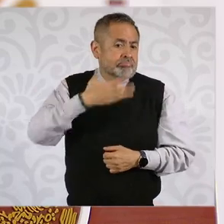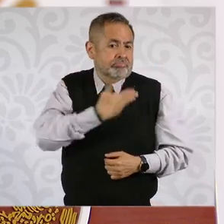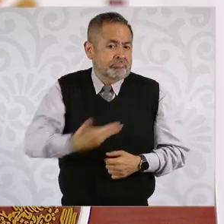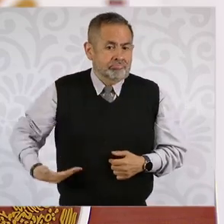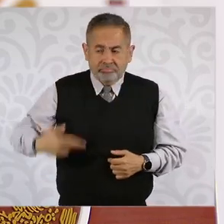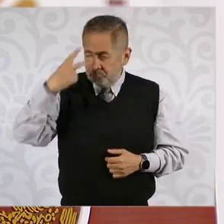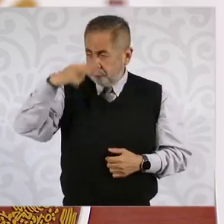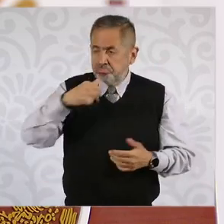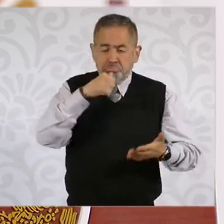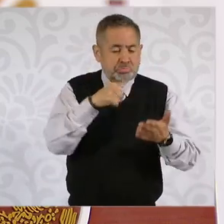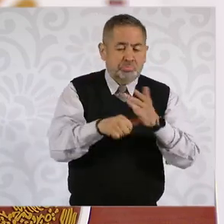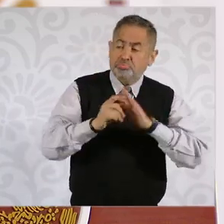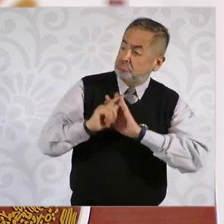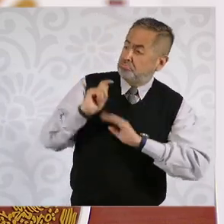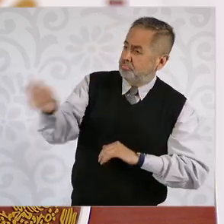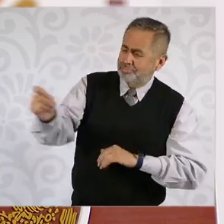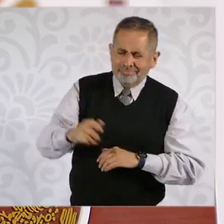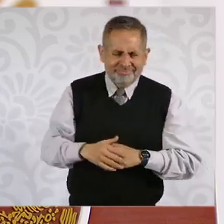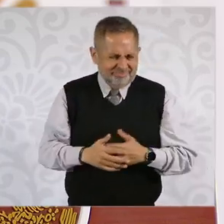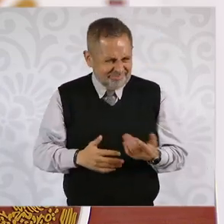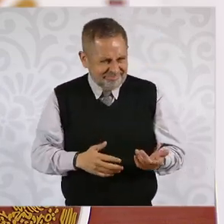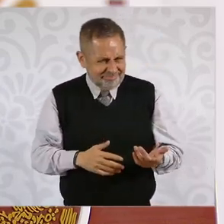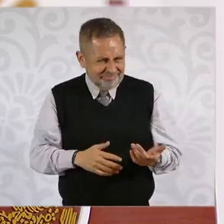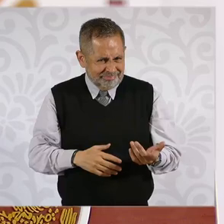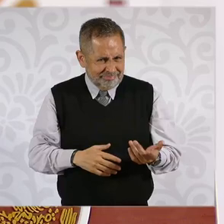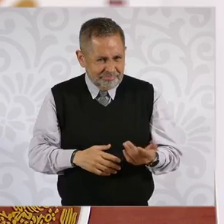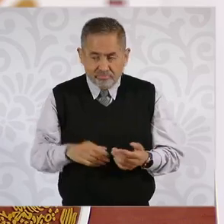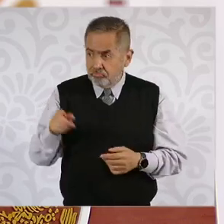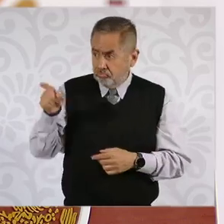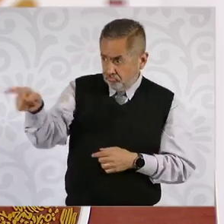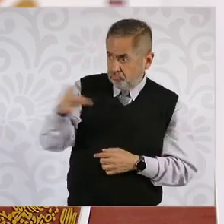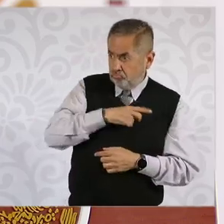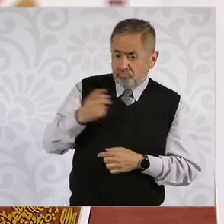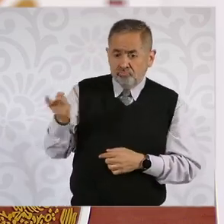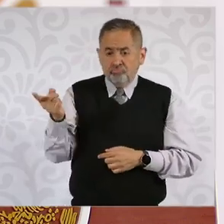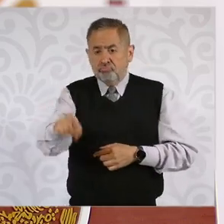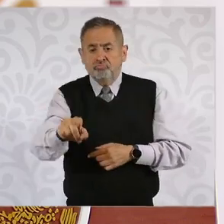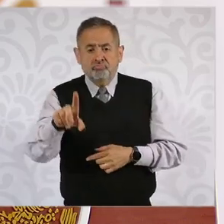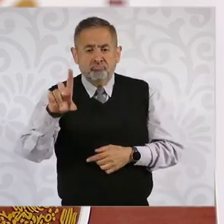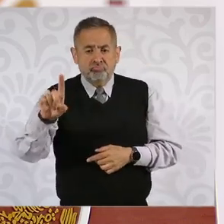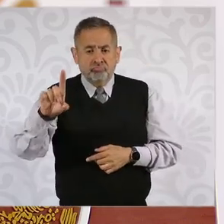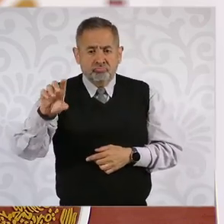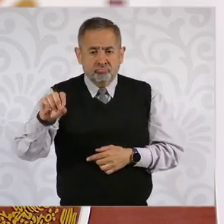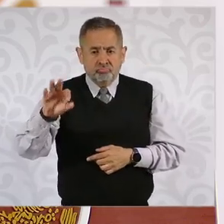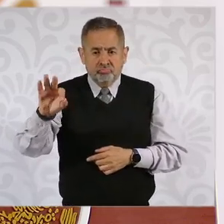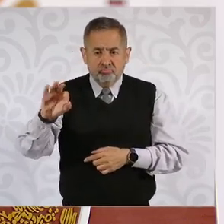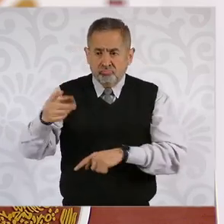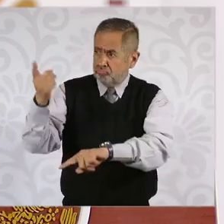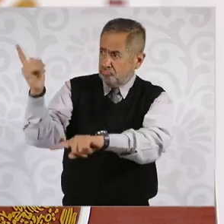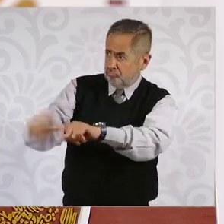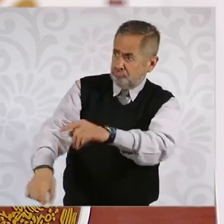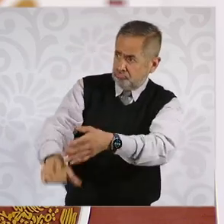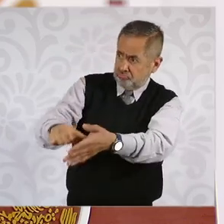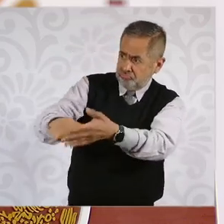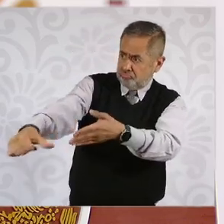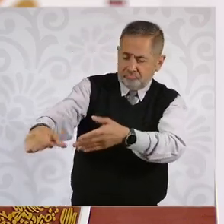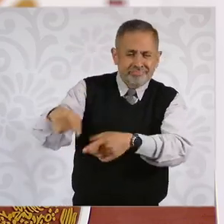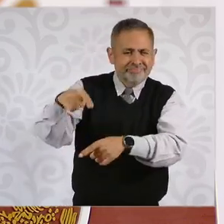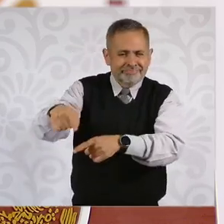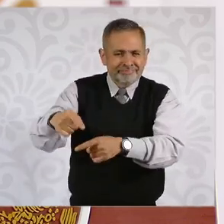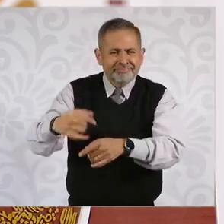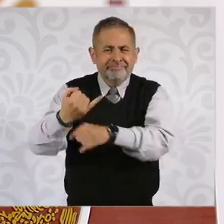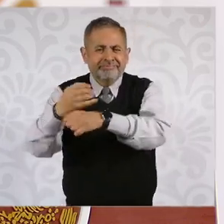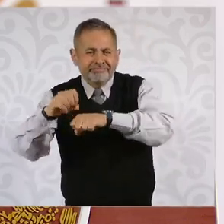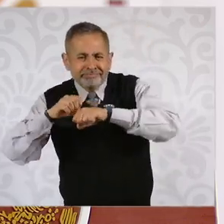de que o elimina del diario oficial de la federación la